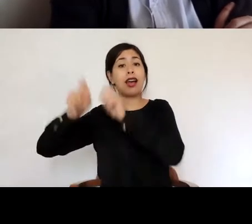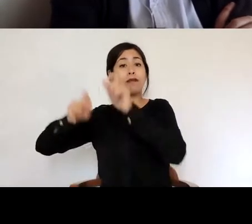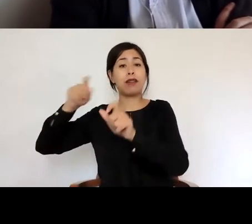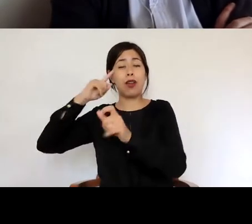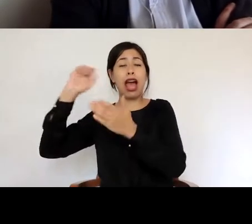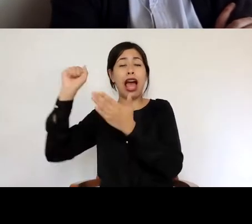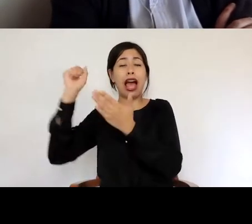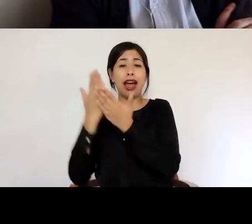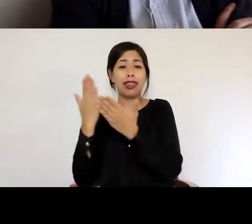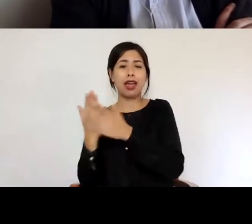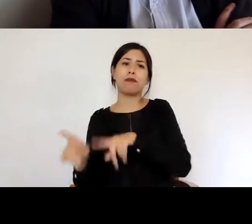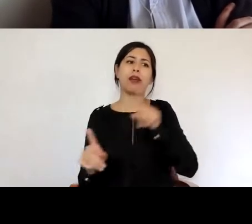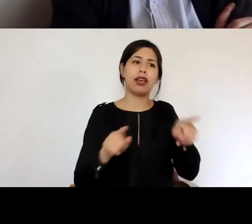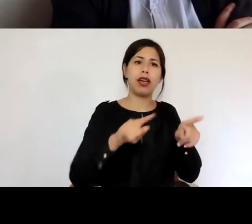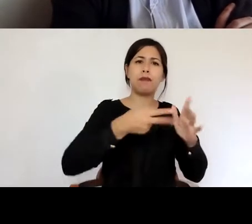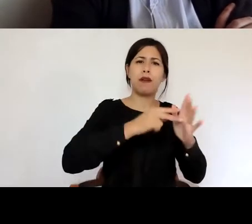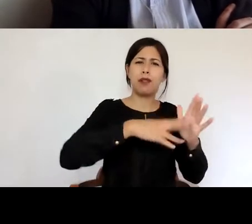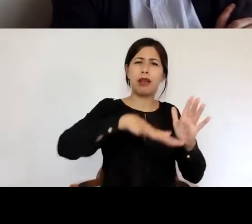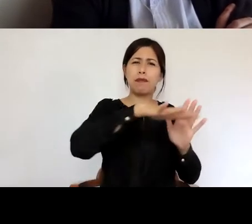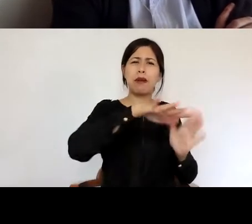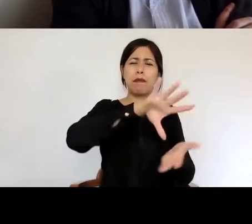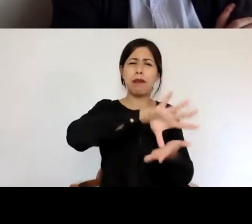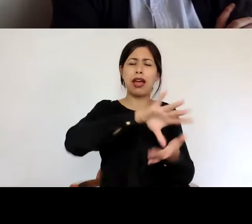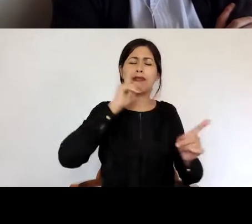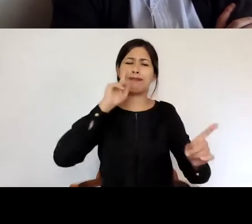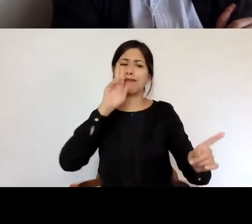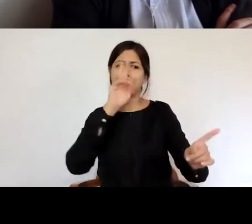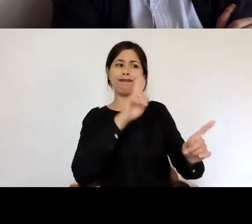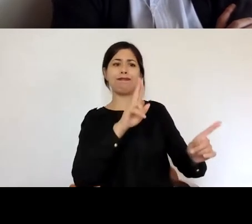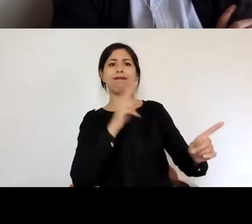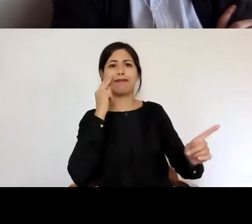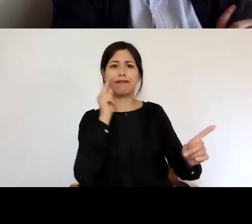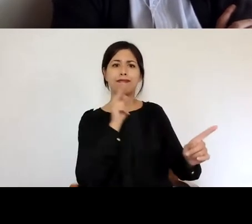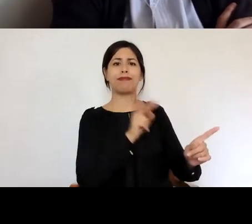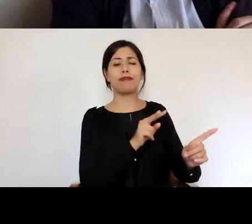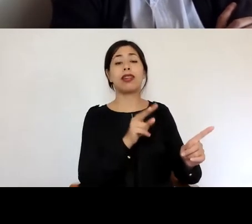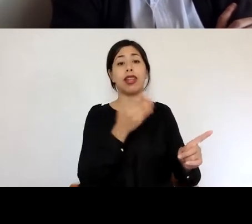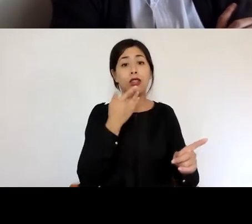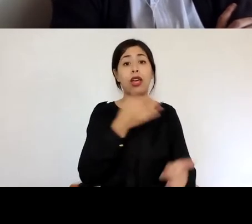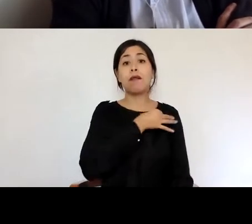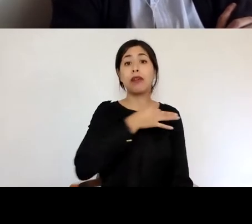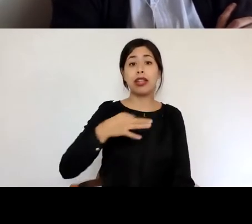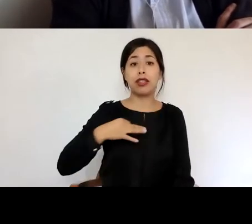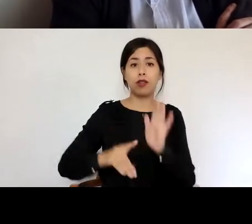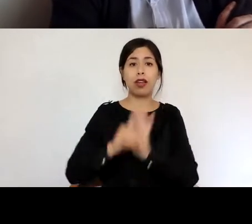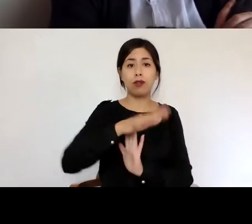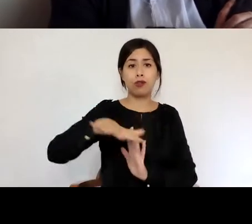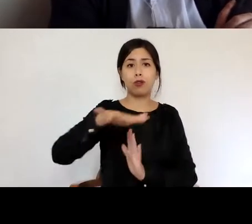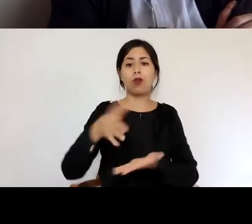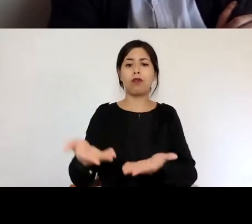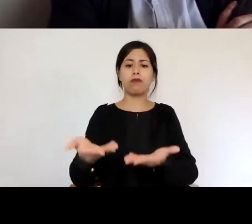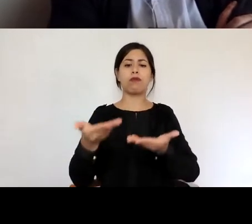y en ese sentido la receptividad de los ministerios en este caso el ministerio de desarrollo social es muy importante